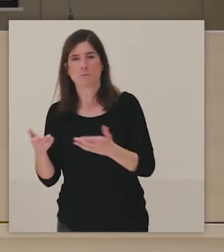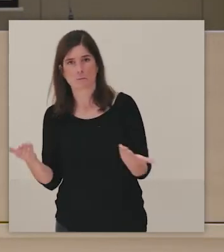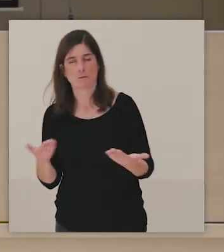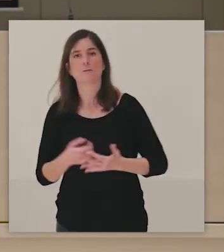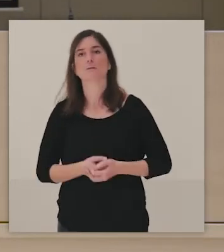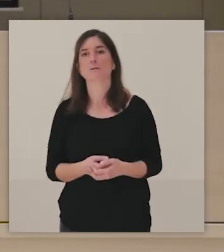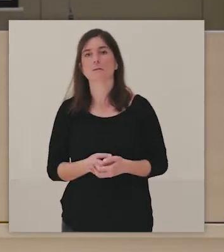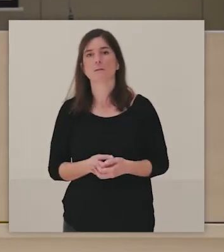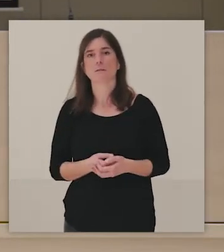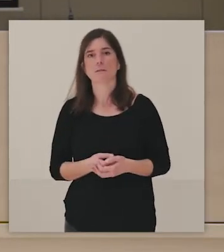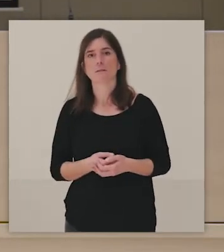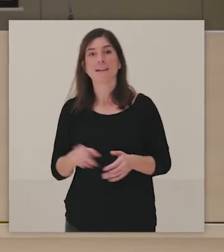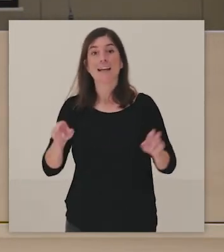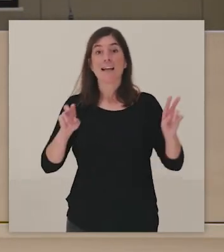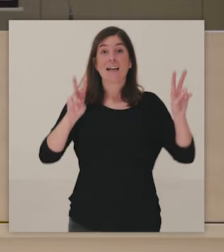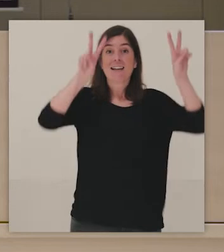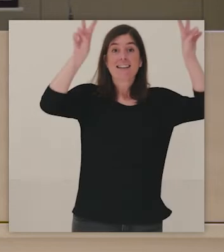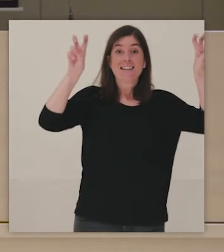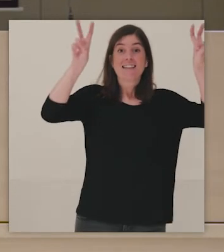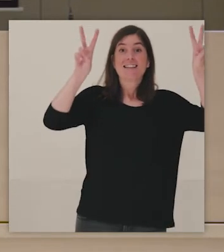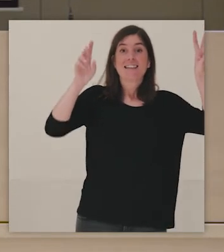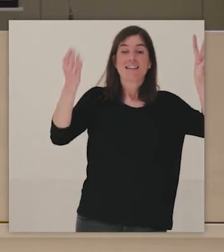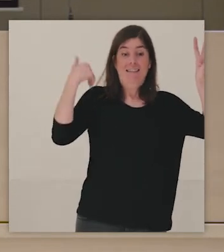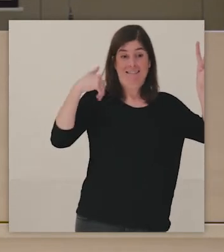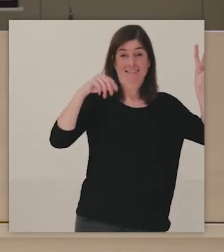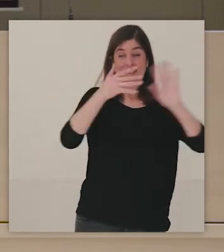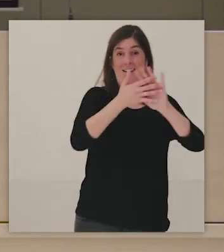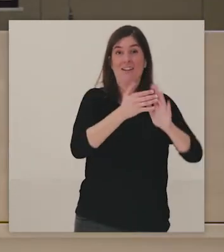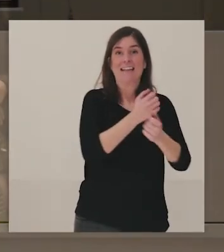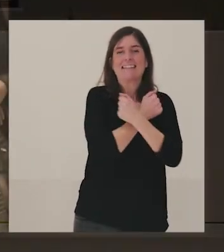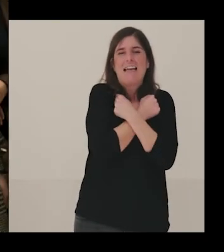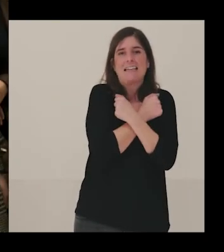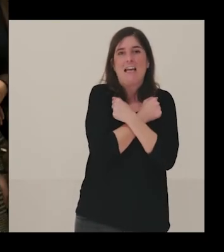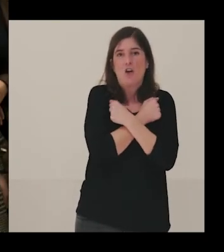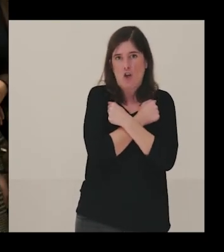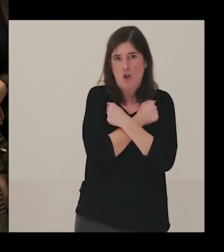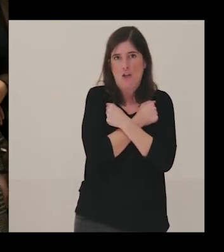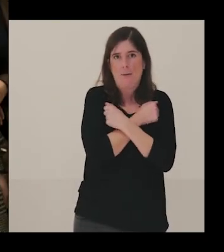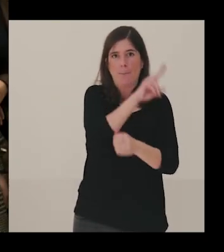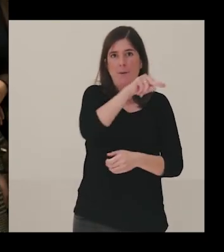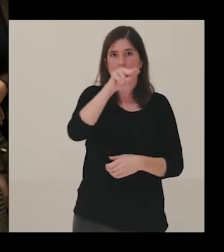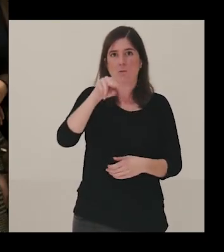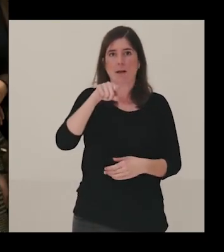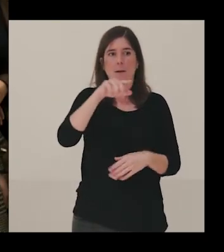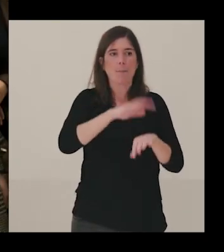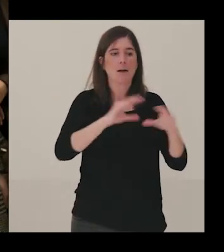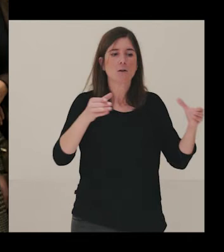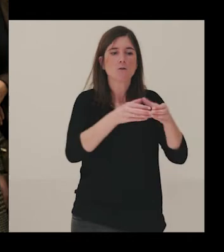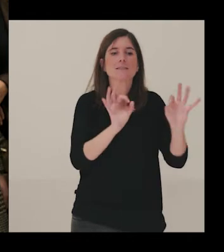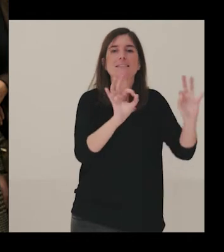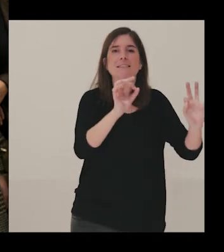que vamos haciendo. En este caso, te quiero en pintura, se dirigía solamente a Alzheimer. Entonces,